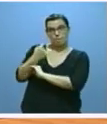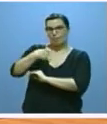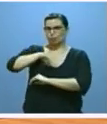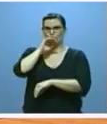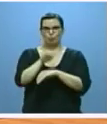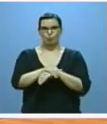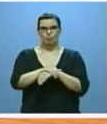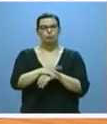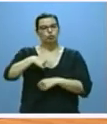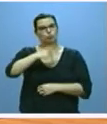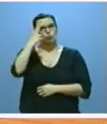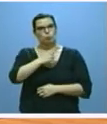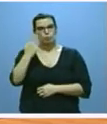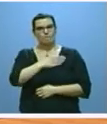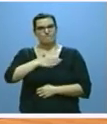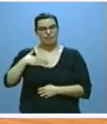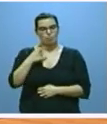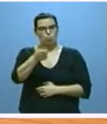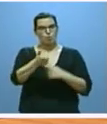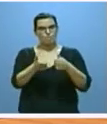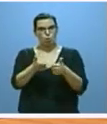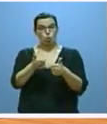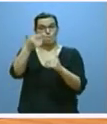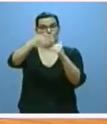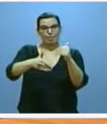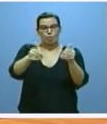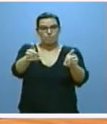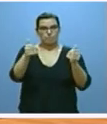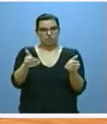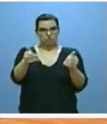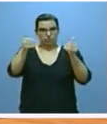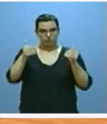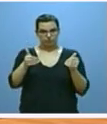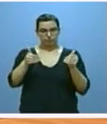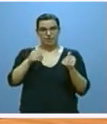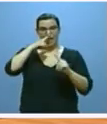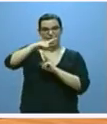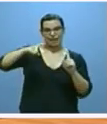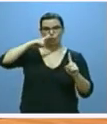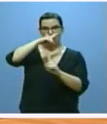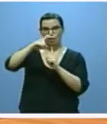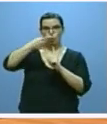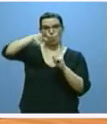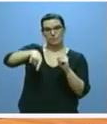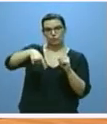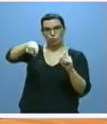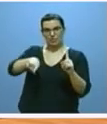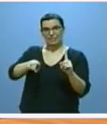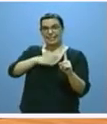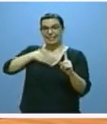y nos hemos comprometido a reducir de forma progresiva dicho plazo a razón de un mes por año hasta alcanzar un promedio de tres meses.